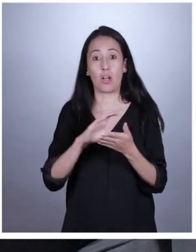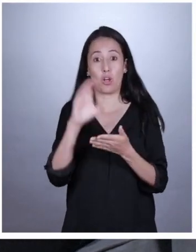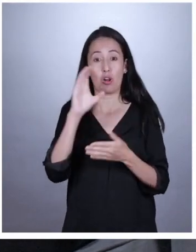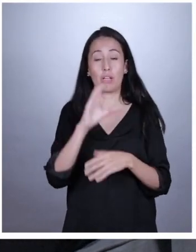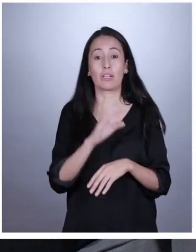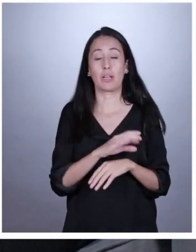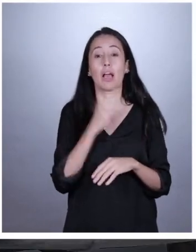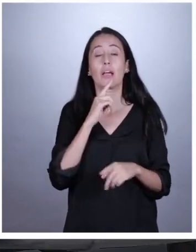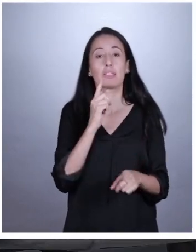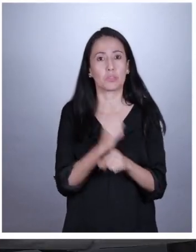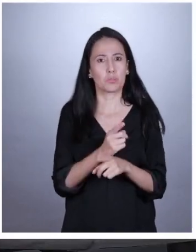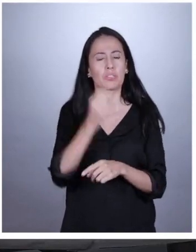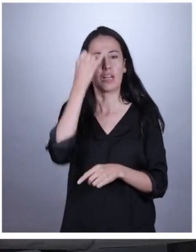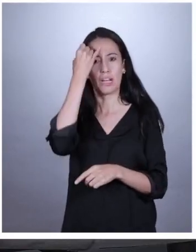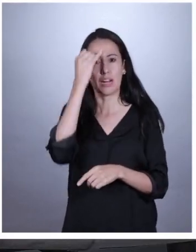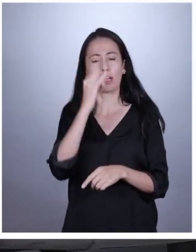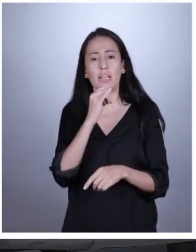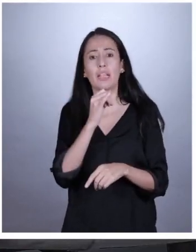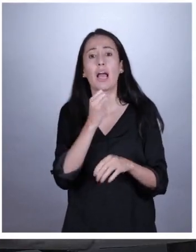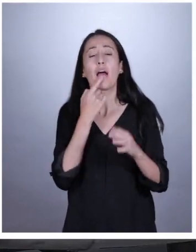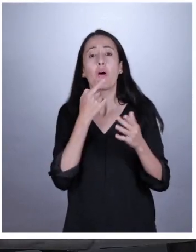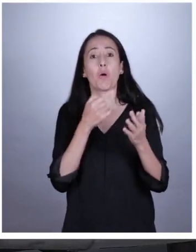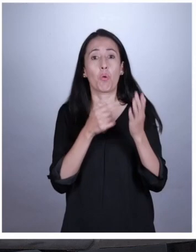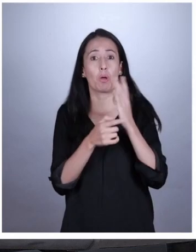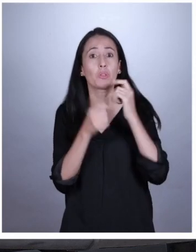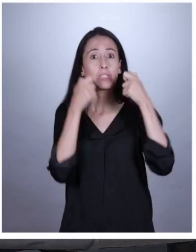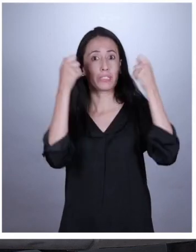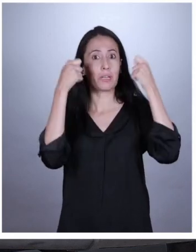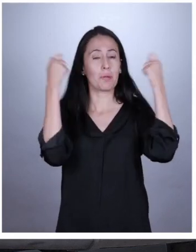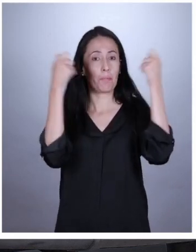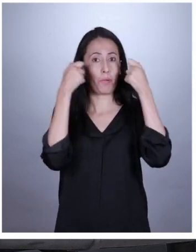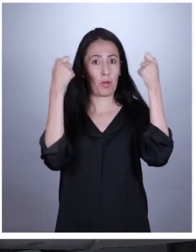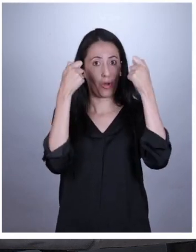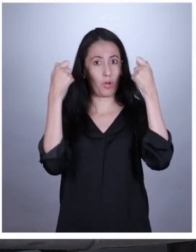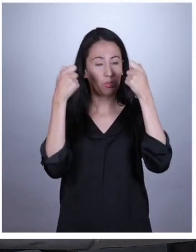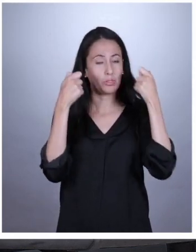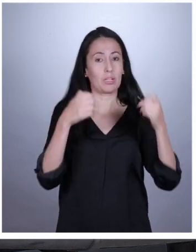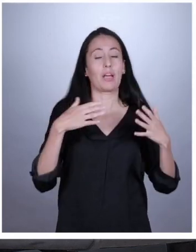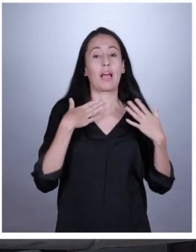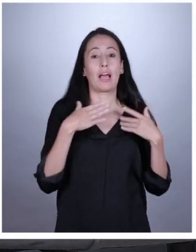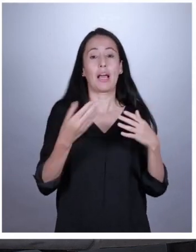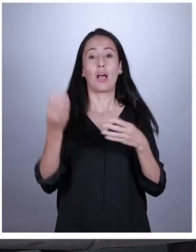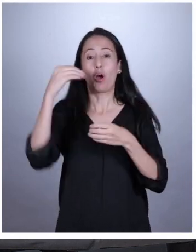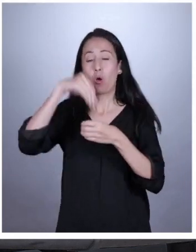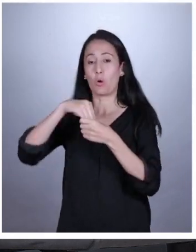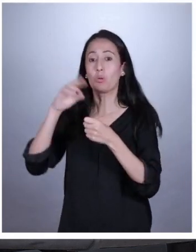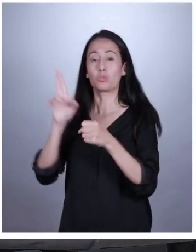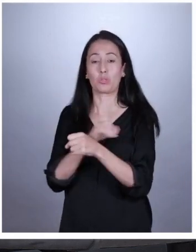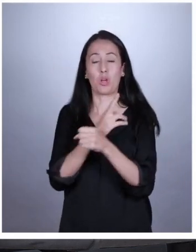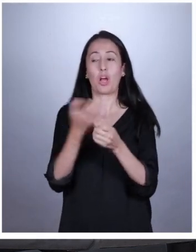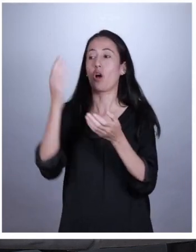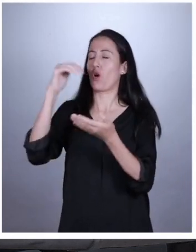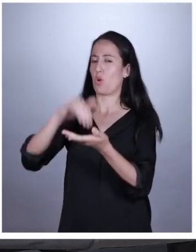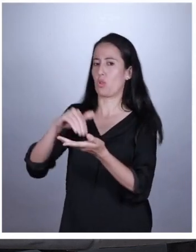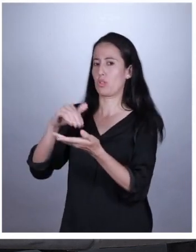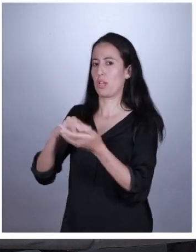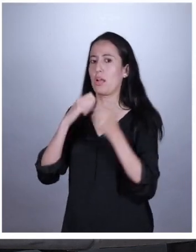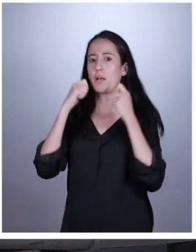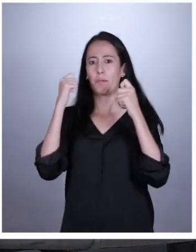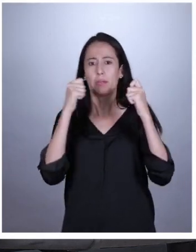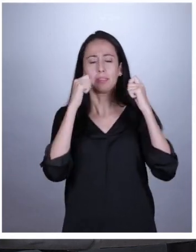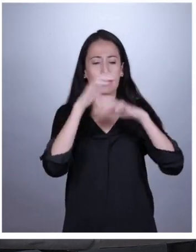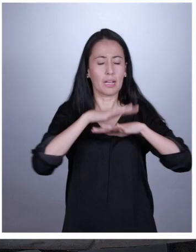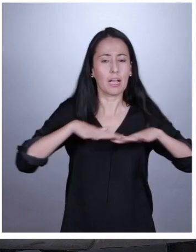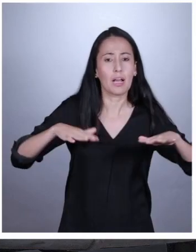nuestro colegio? Sí, es una gran idea. ¿Te acuerdas cuando hicimos campañas de reciclaje? Podemos